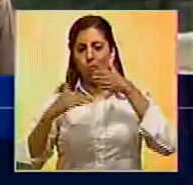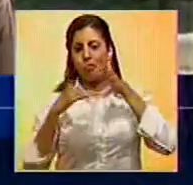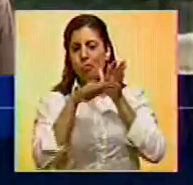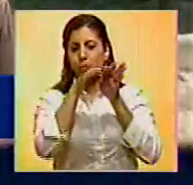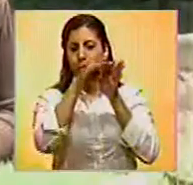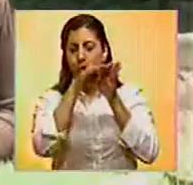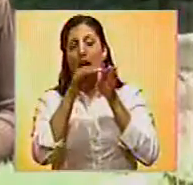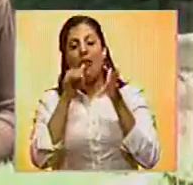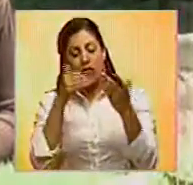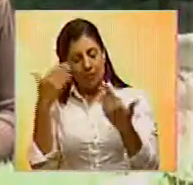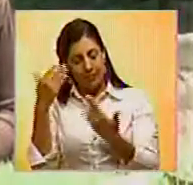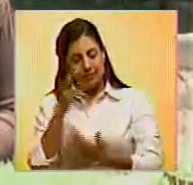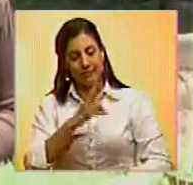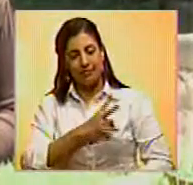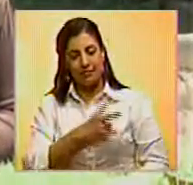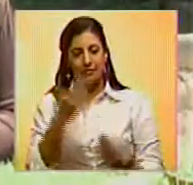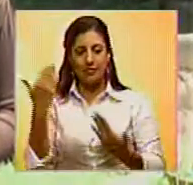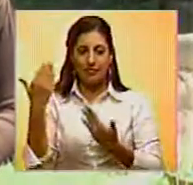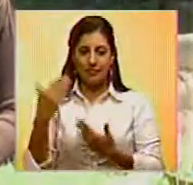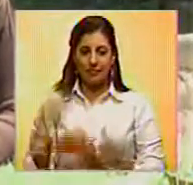De TV Trujillo, Raengira Briseño para Noticiero Benevisión.